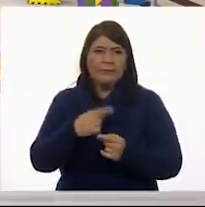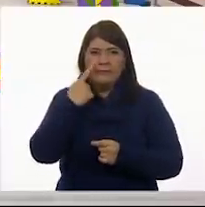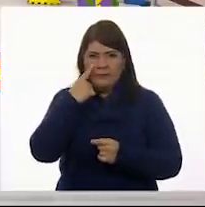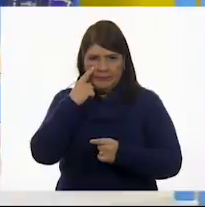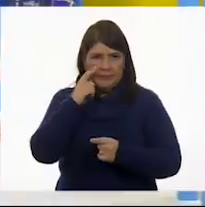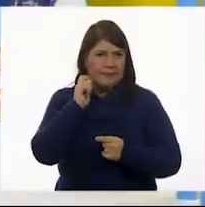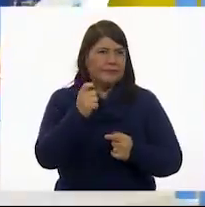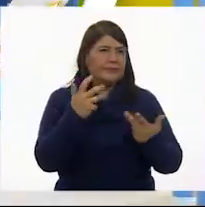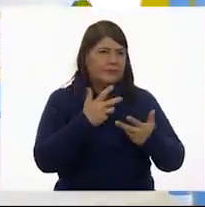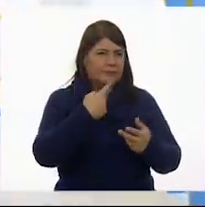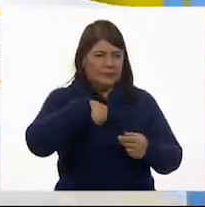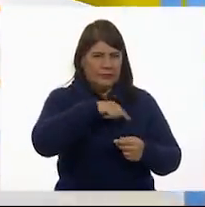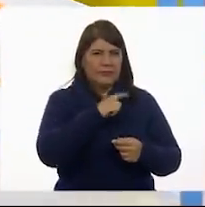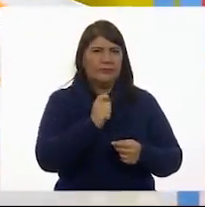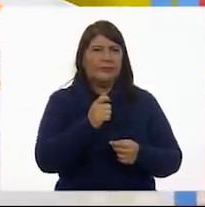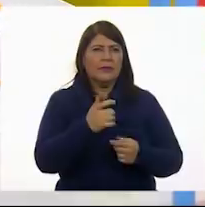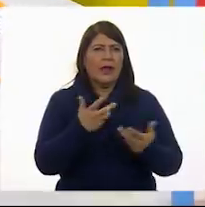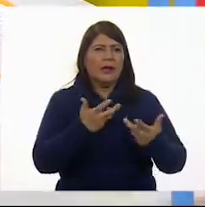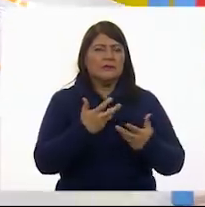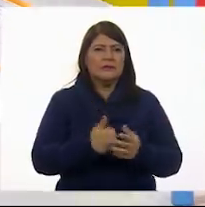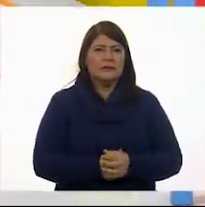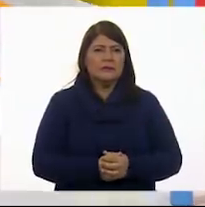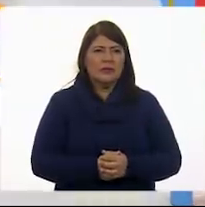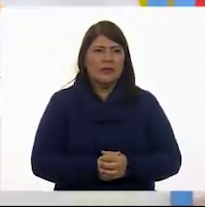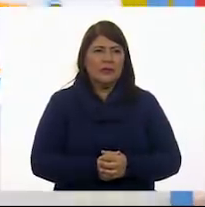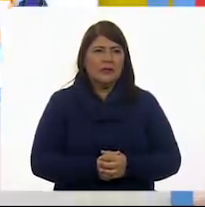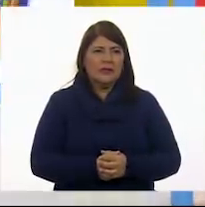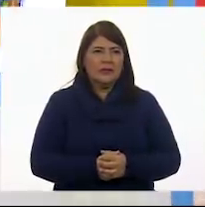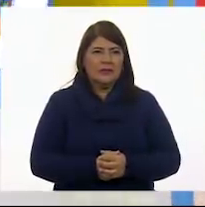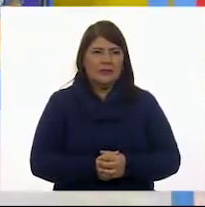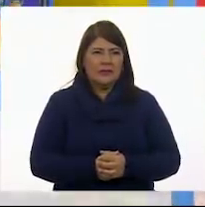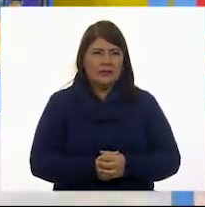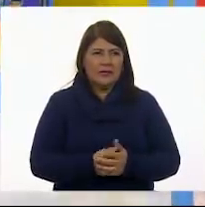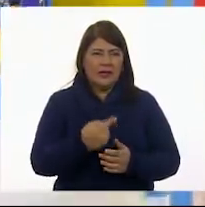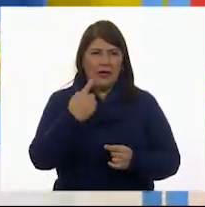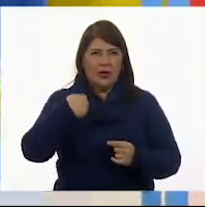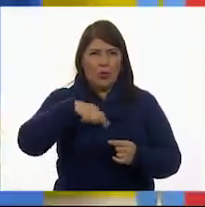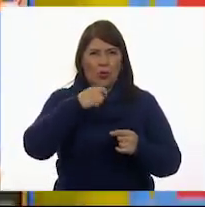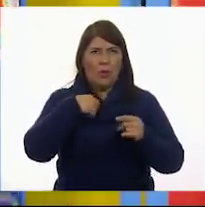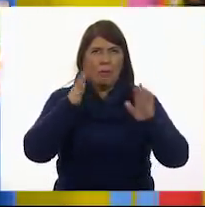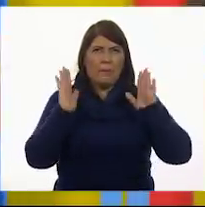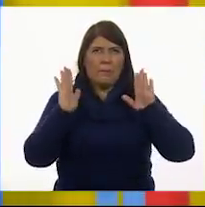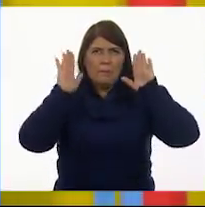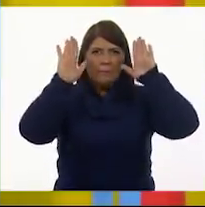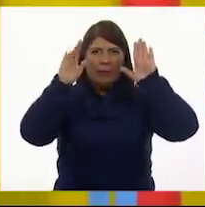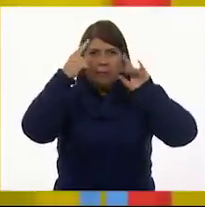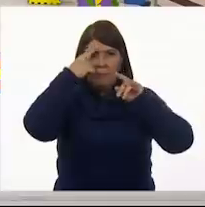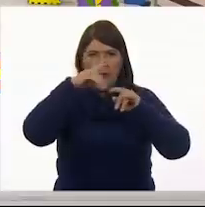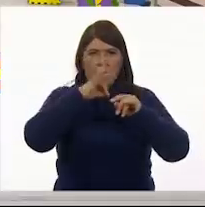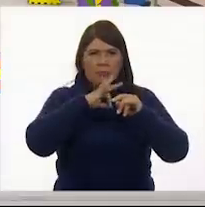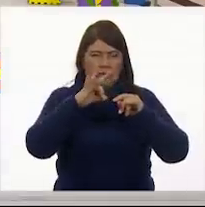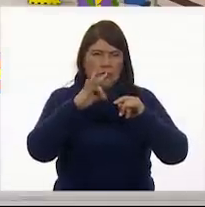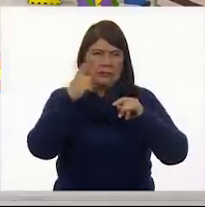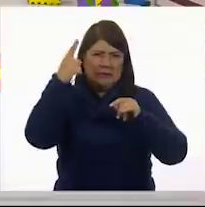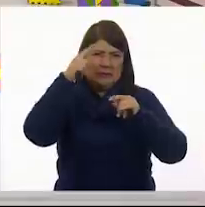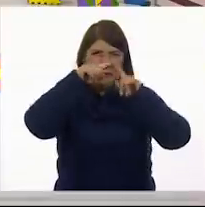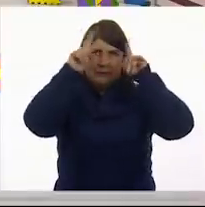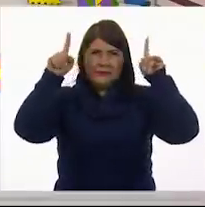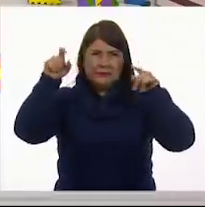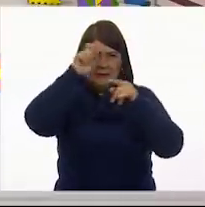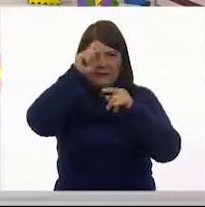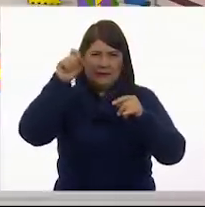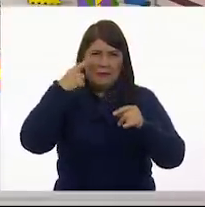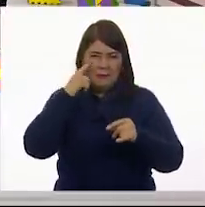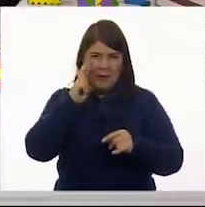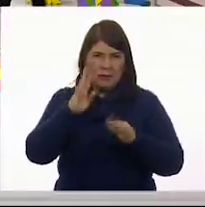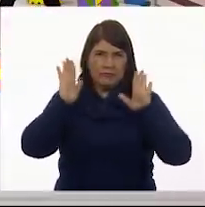nuestra obra en el pizarrón. ¿Qué te parece, Bí? Muy bien. Vamos a